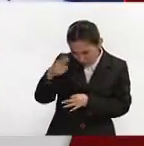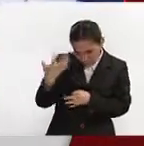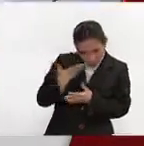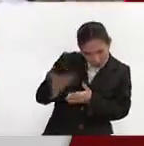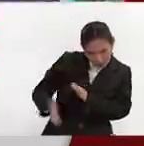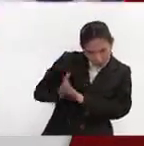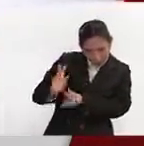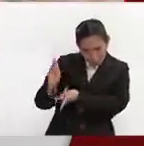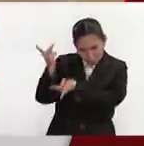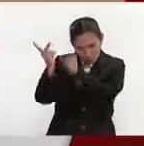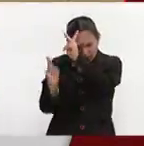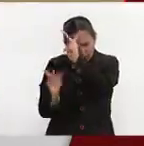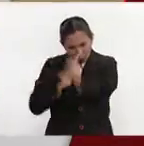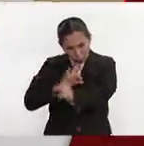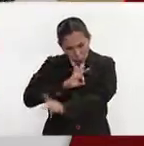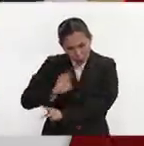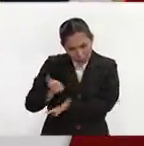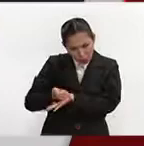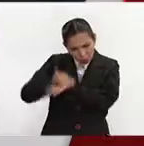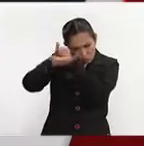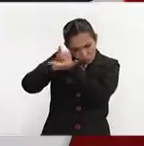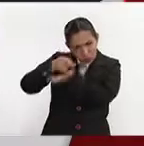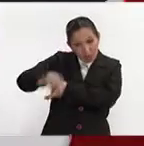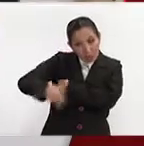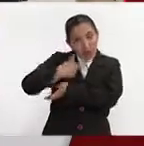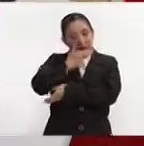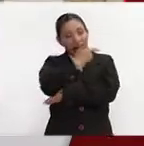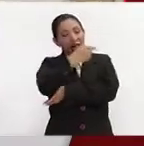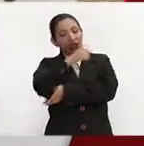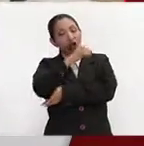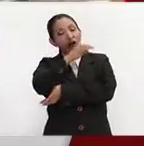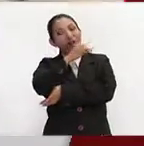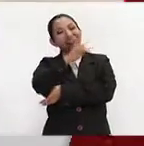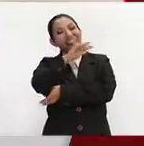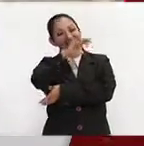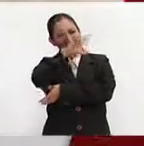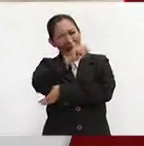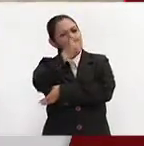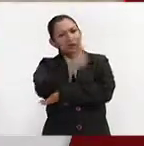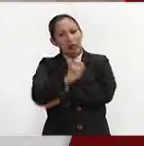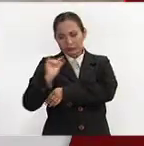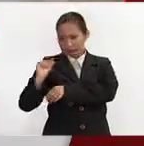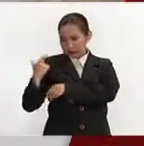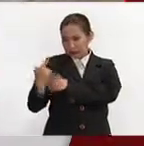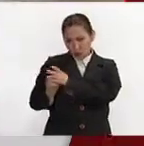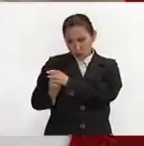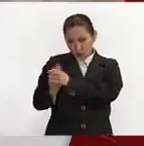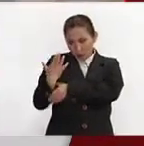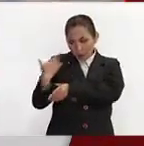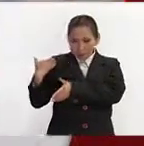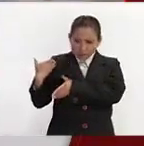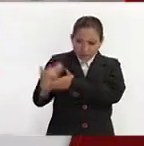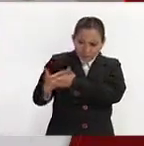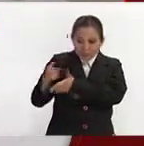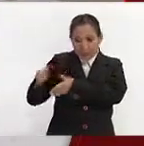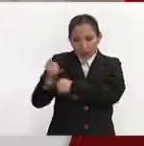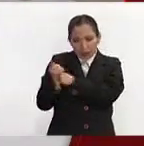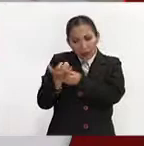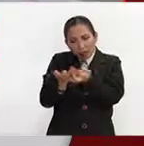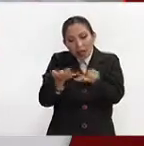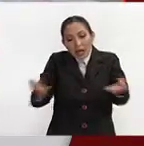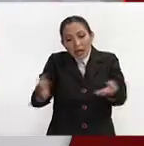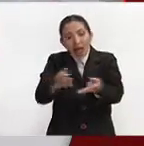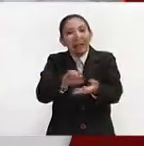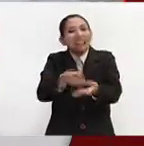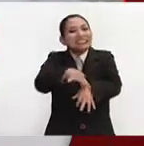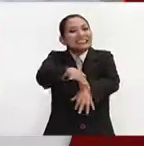cultivados. La ingeniería geofísica es una disciplina relativamente reciente. Esta estudia la Tierra desde el punto de vista